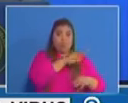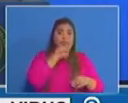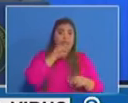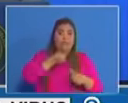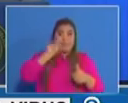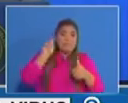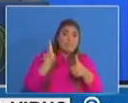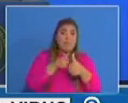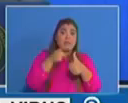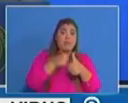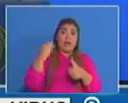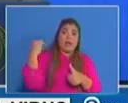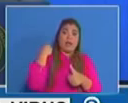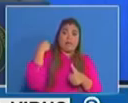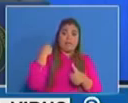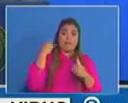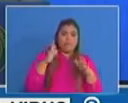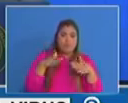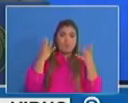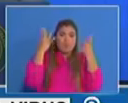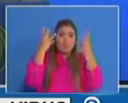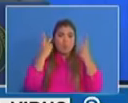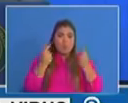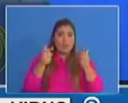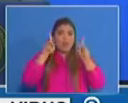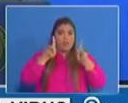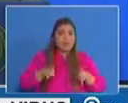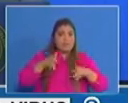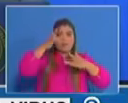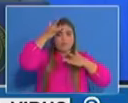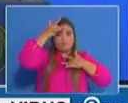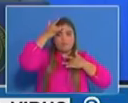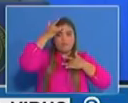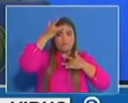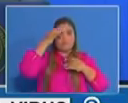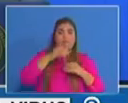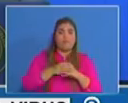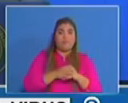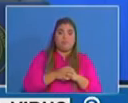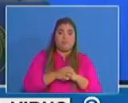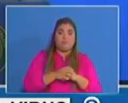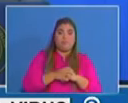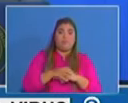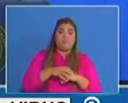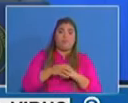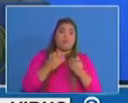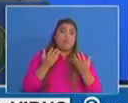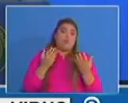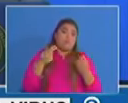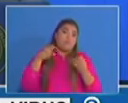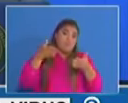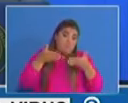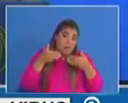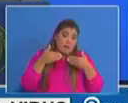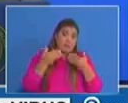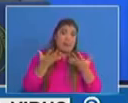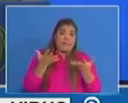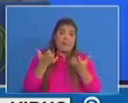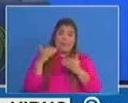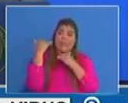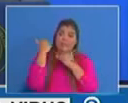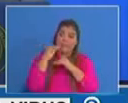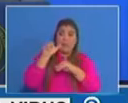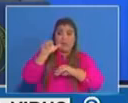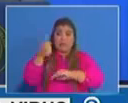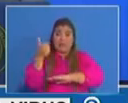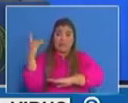tuvimos la intención de alcanzar una meta inicialmente de llegar al menos a 10 días. Para